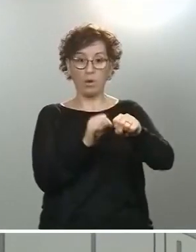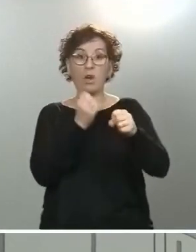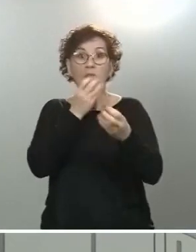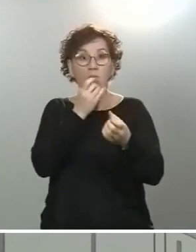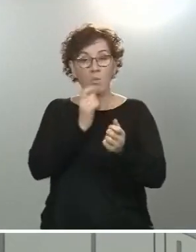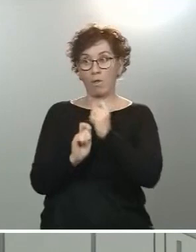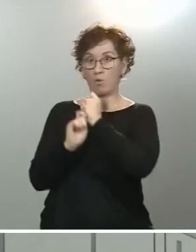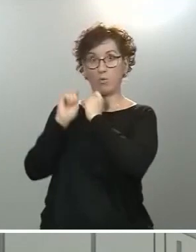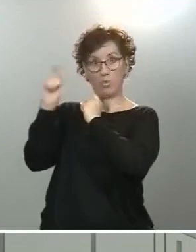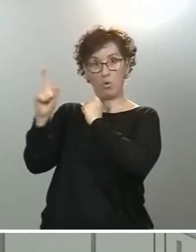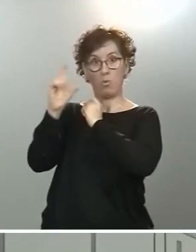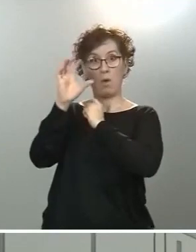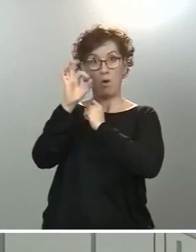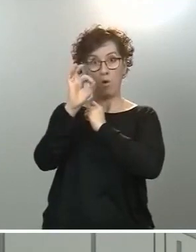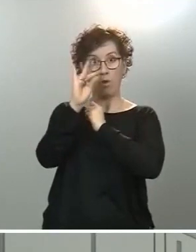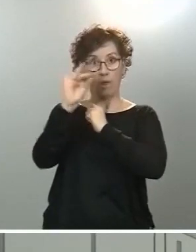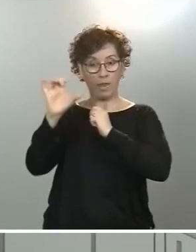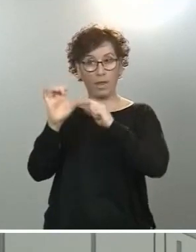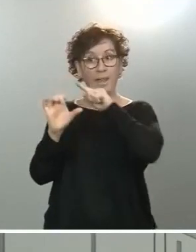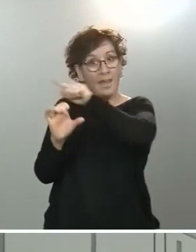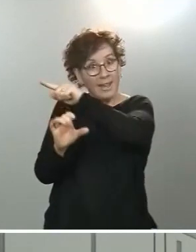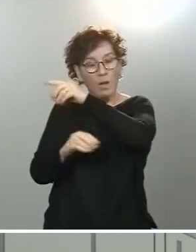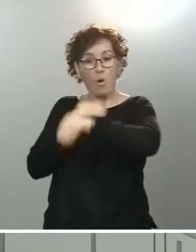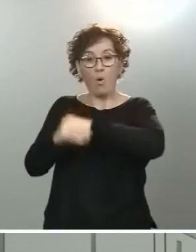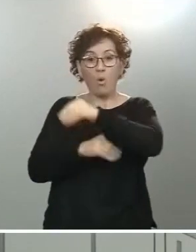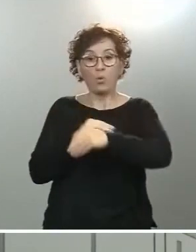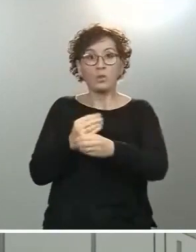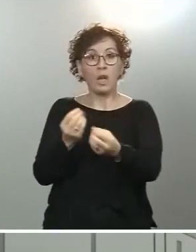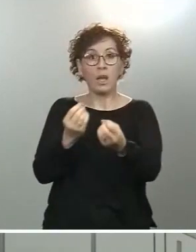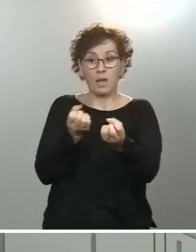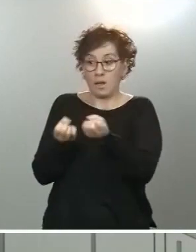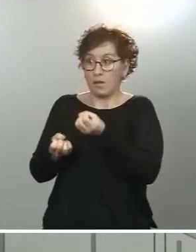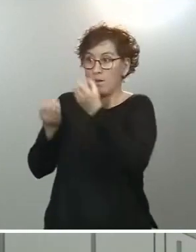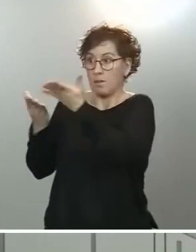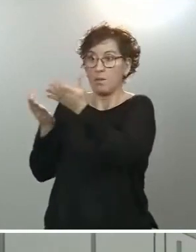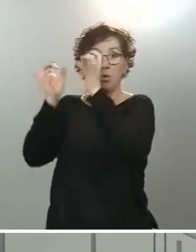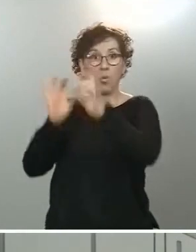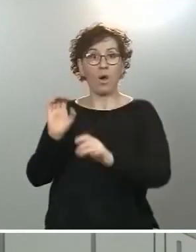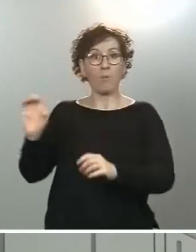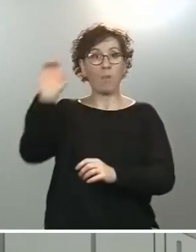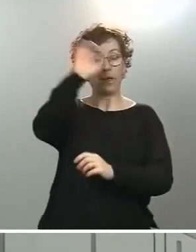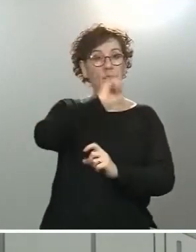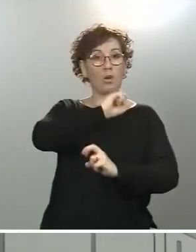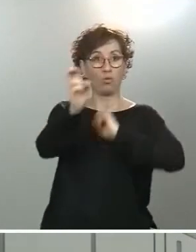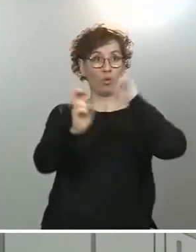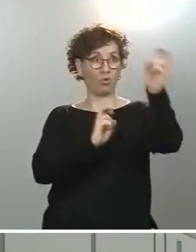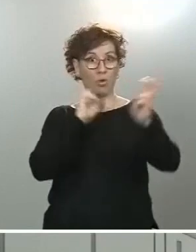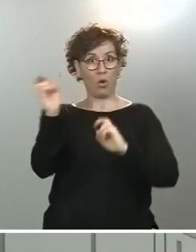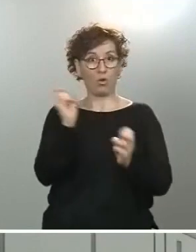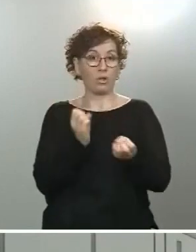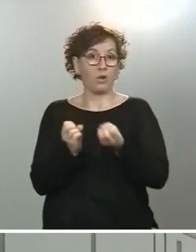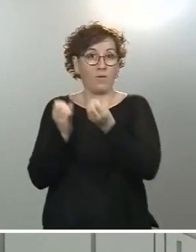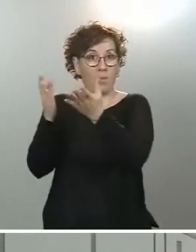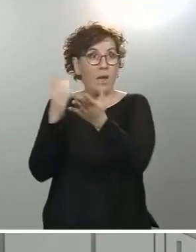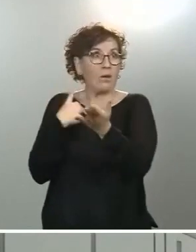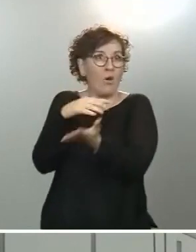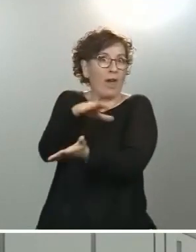la misma forma. Entendemos que utilizó la de los otros países, de los que asumimos que también daban en esa tabla